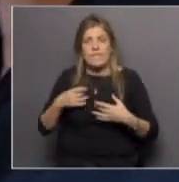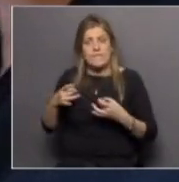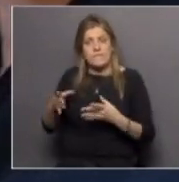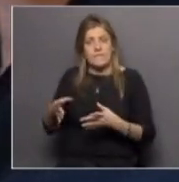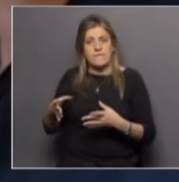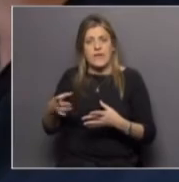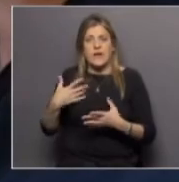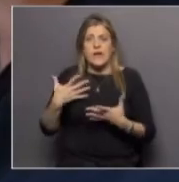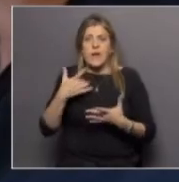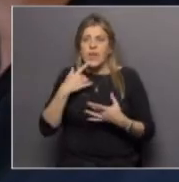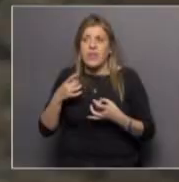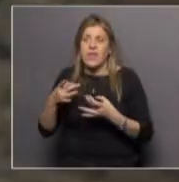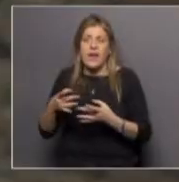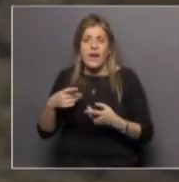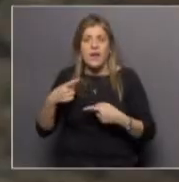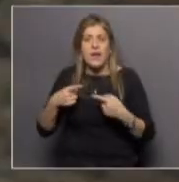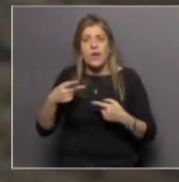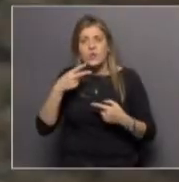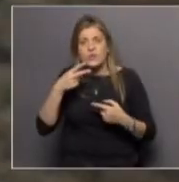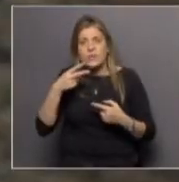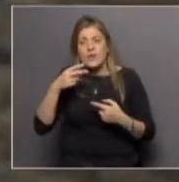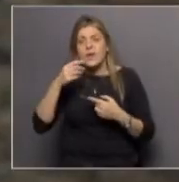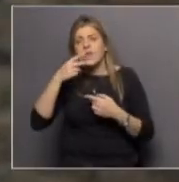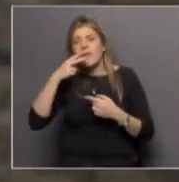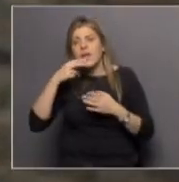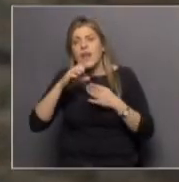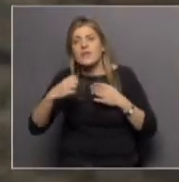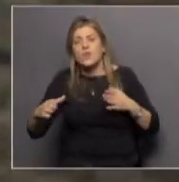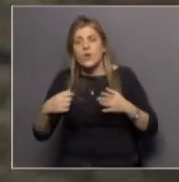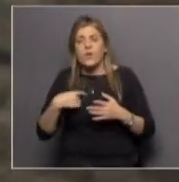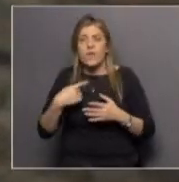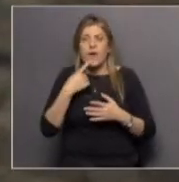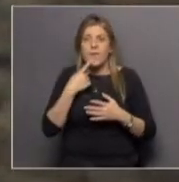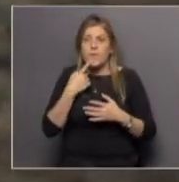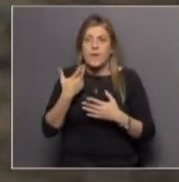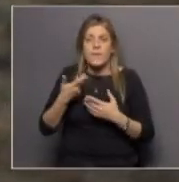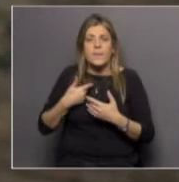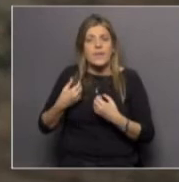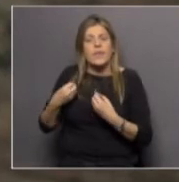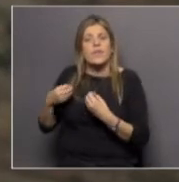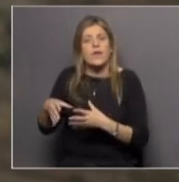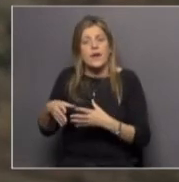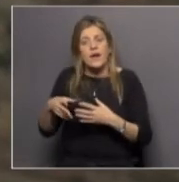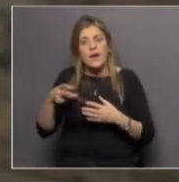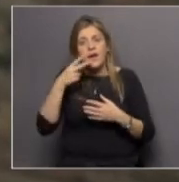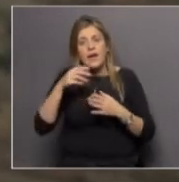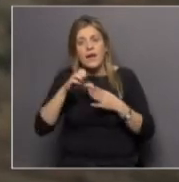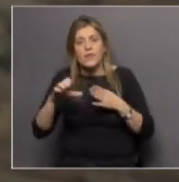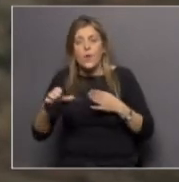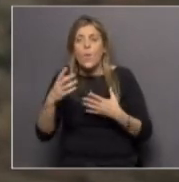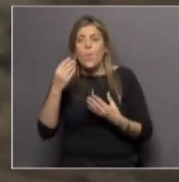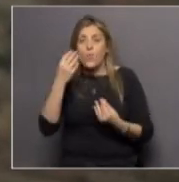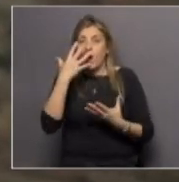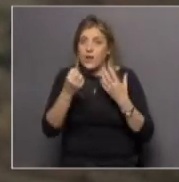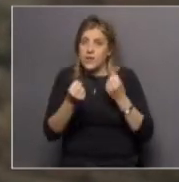o para dejar el consumo de dispositivos electrónicos estos dispositivos son muy atractivos